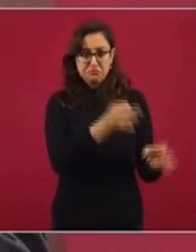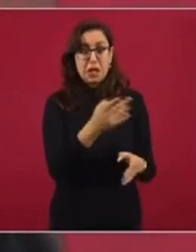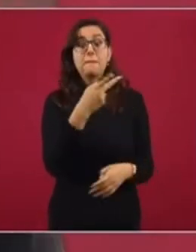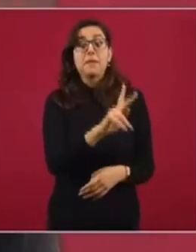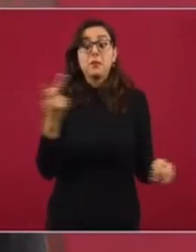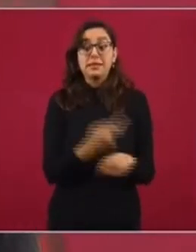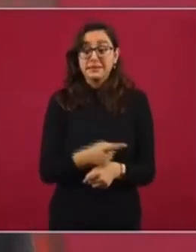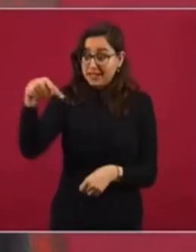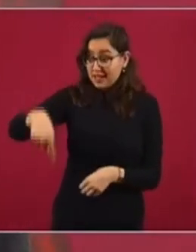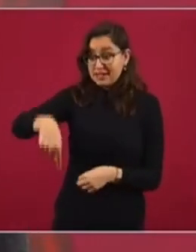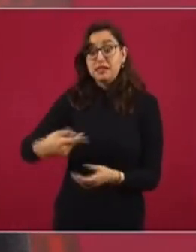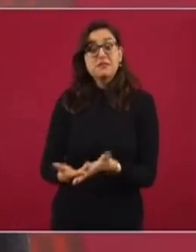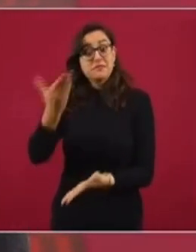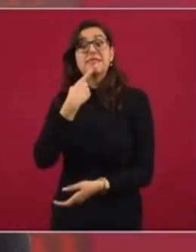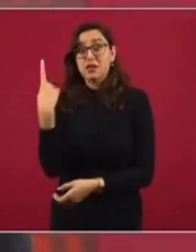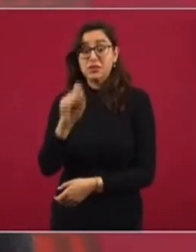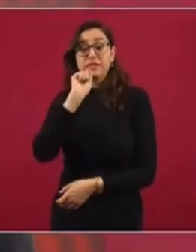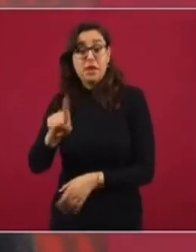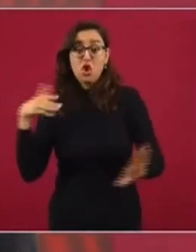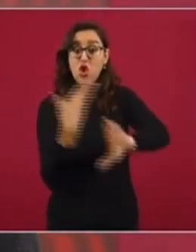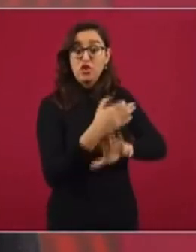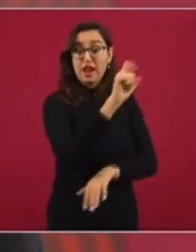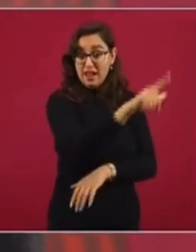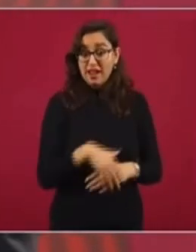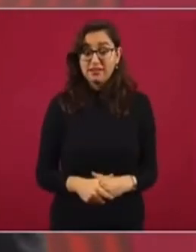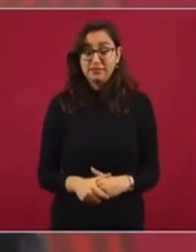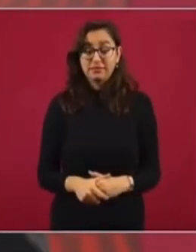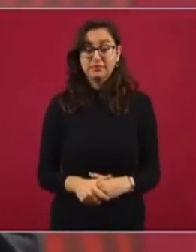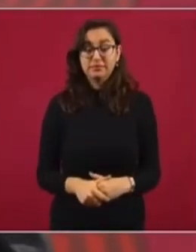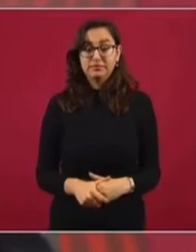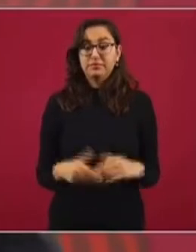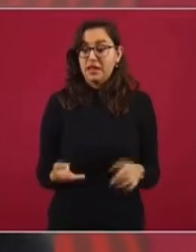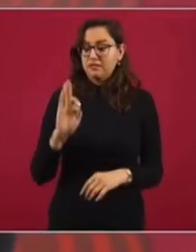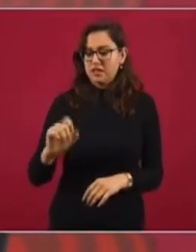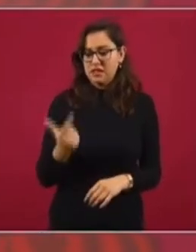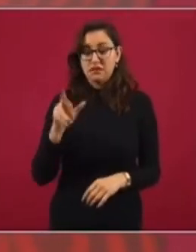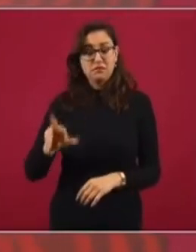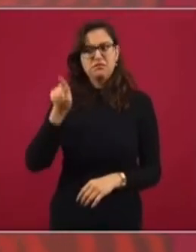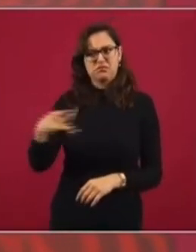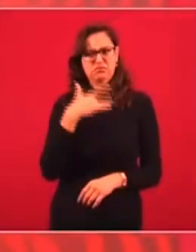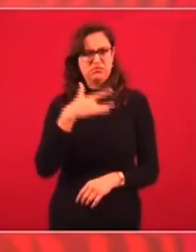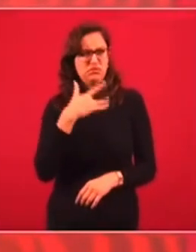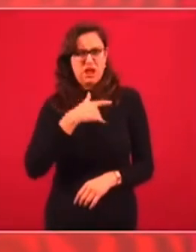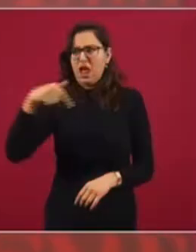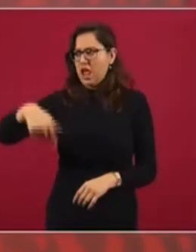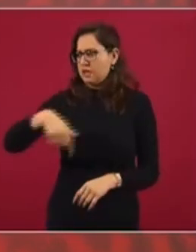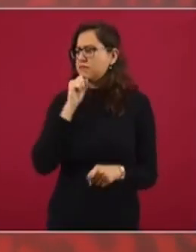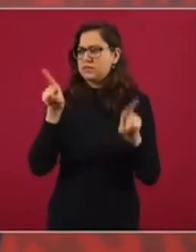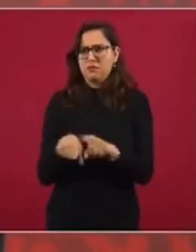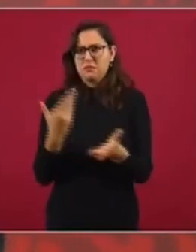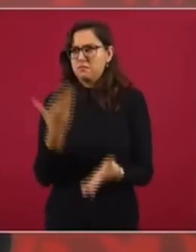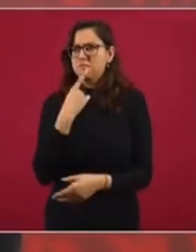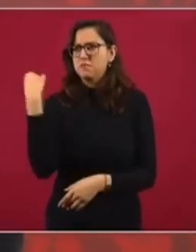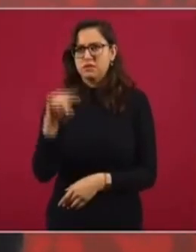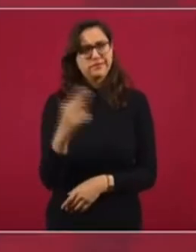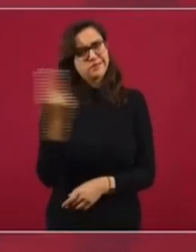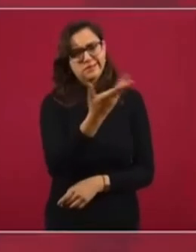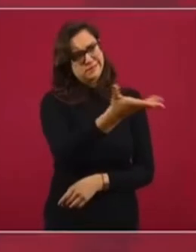también hay denuncias en México y la Fiscalía, que es autónoma, solicita que se le extradite